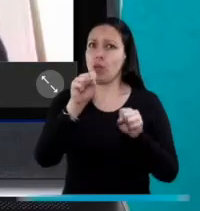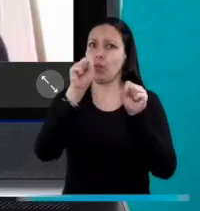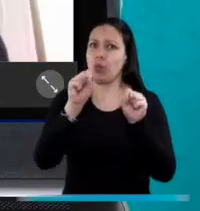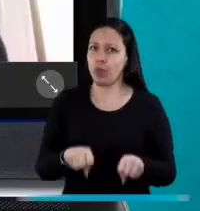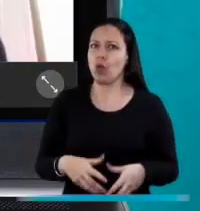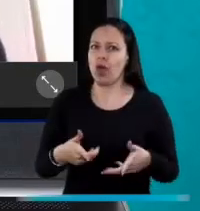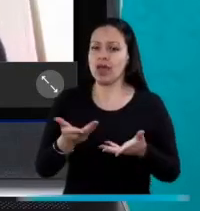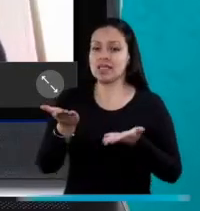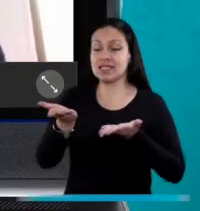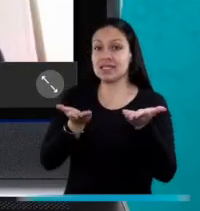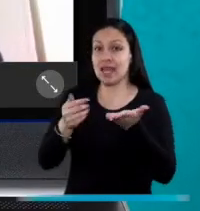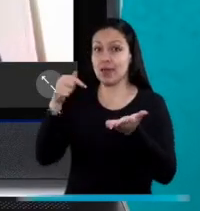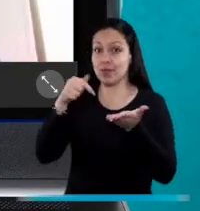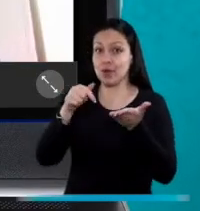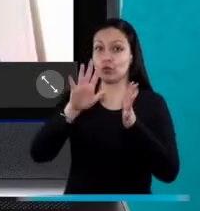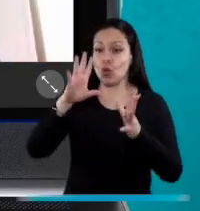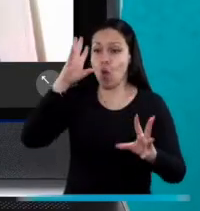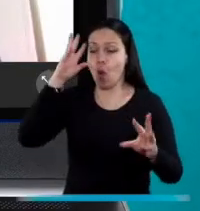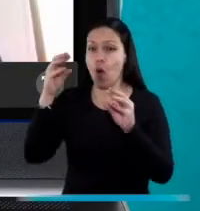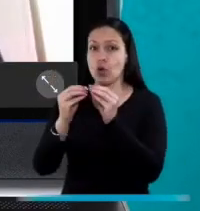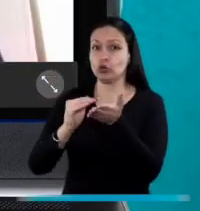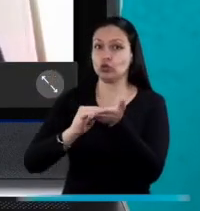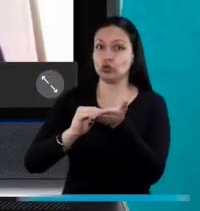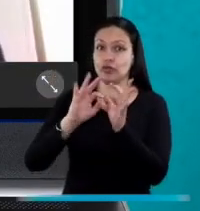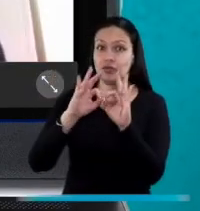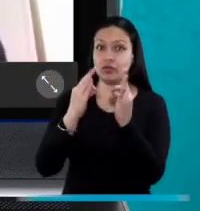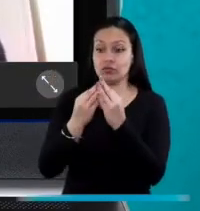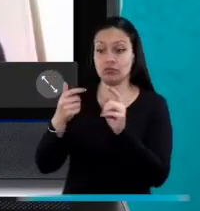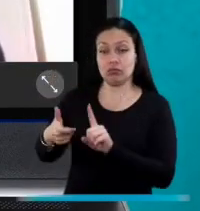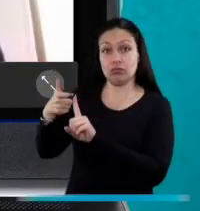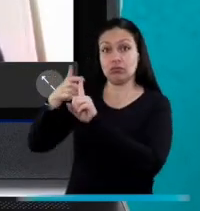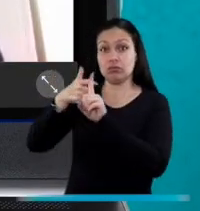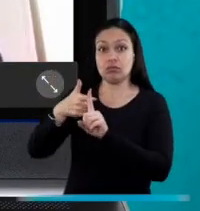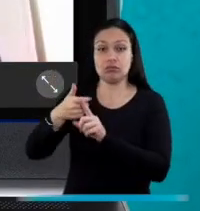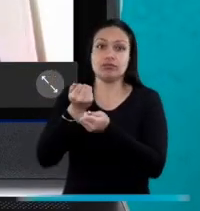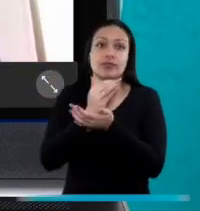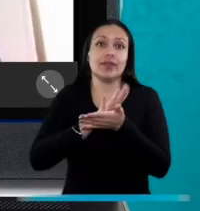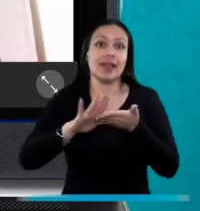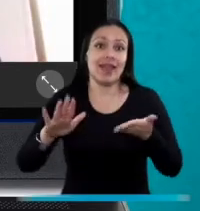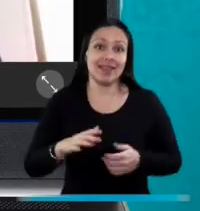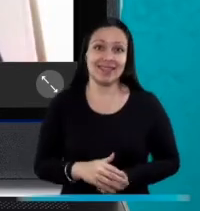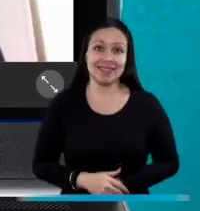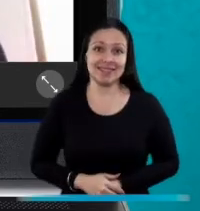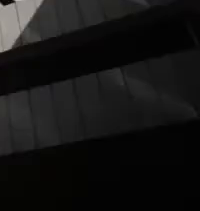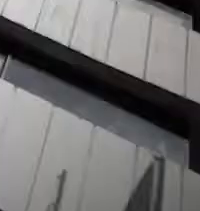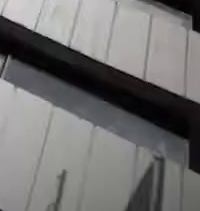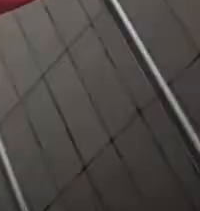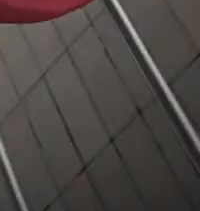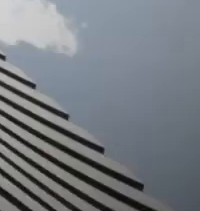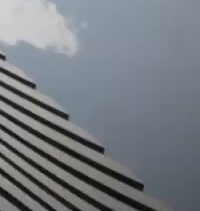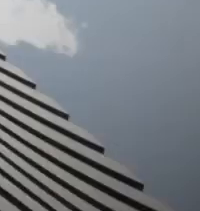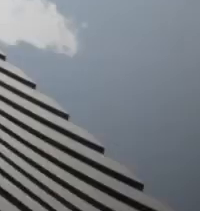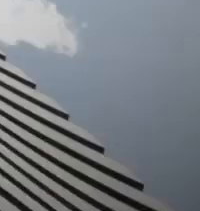Acceder a los servicios de conciliación extrajudicial en la Procuraduría es totalmente gratuito.